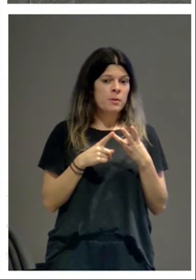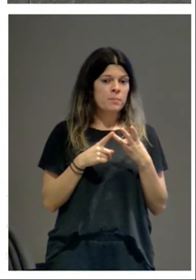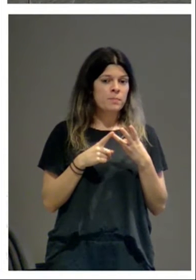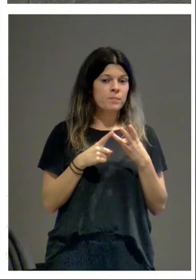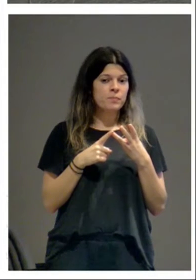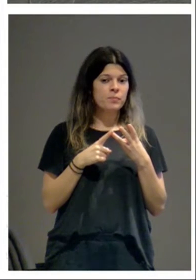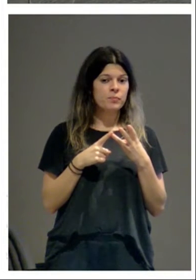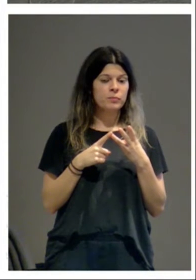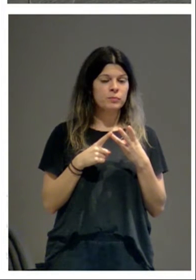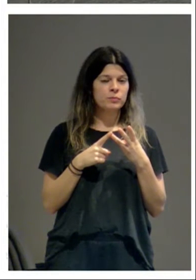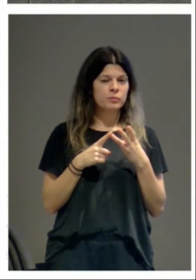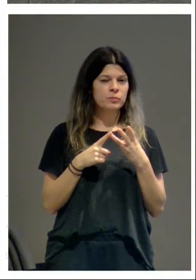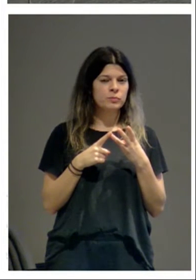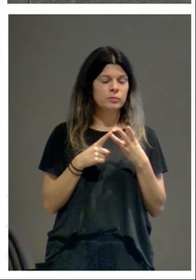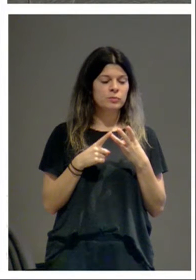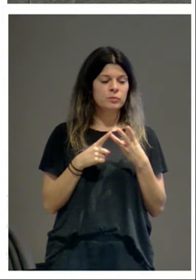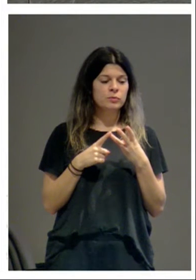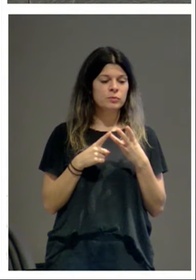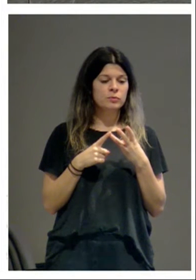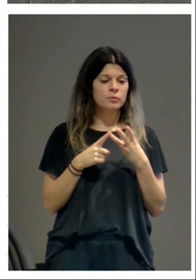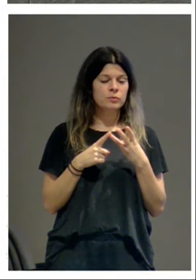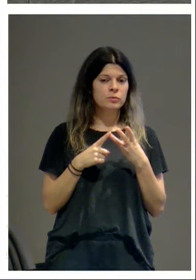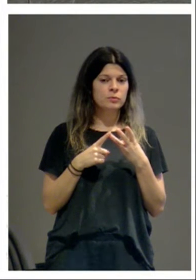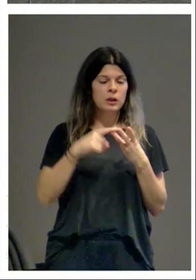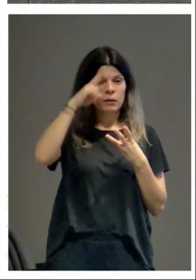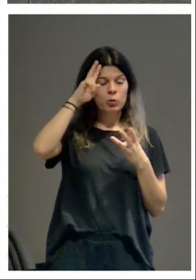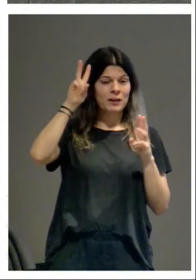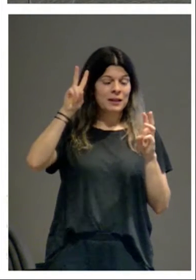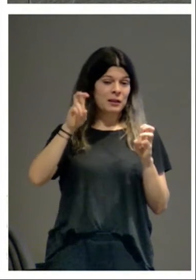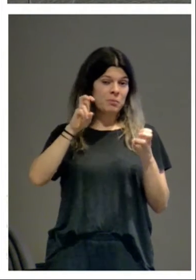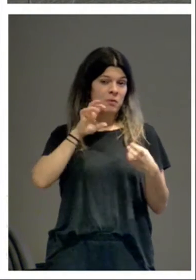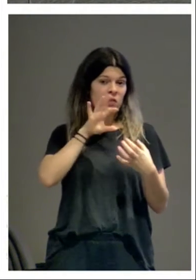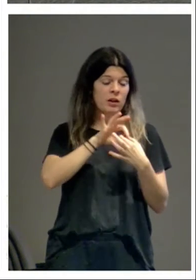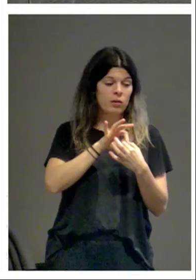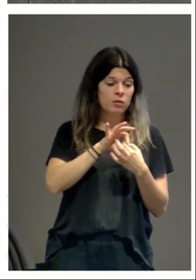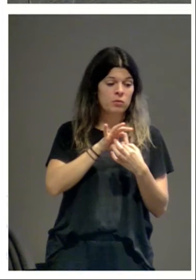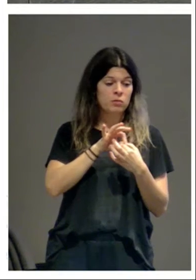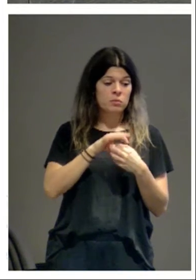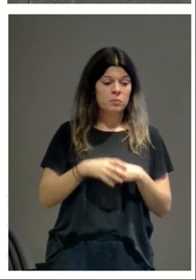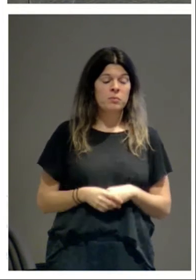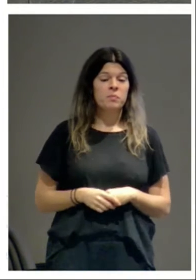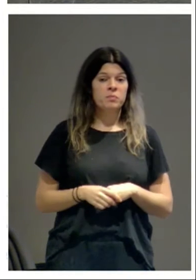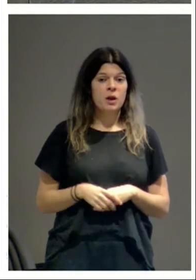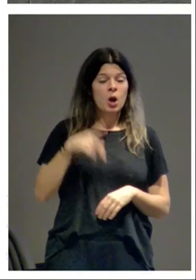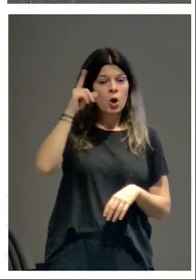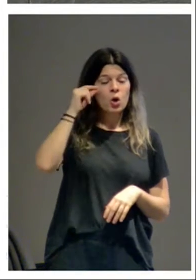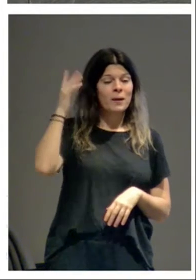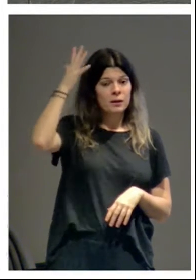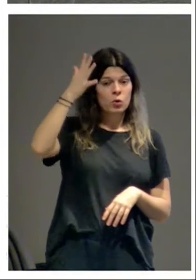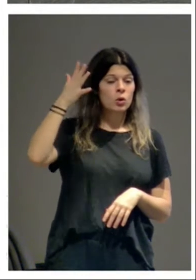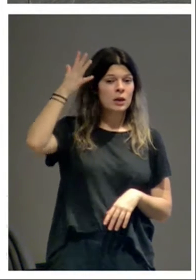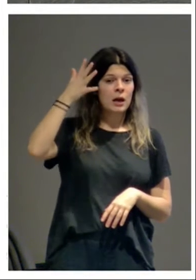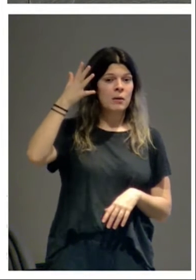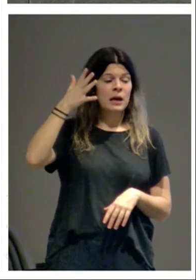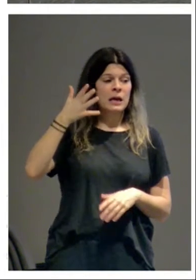preocuparse por la filiación. El románico de Navarra venía